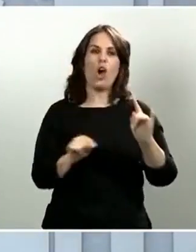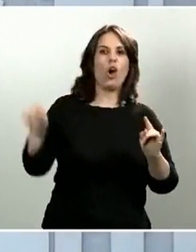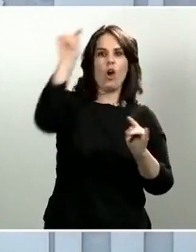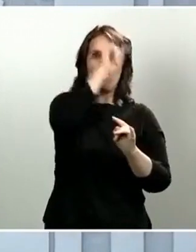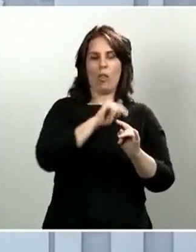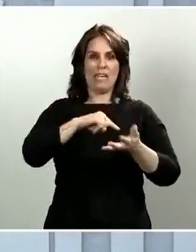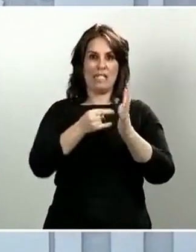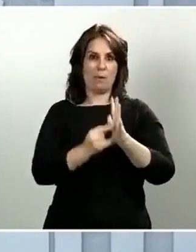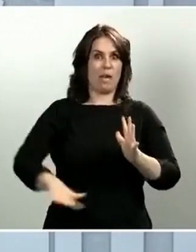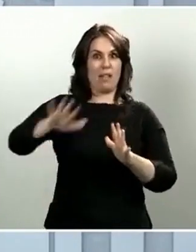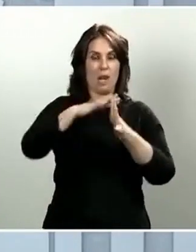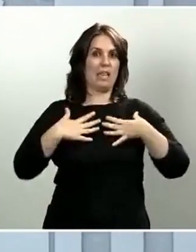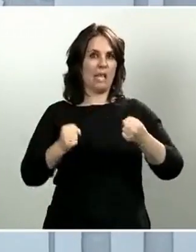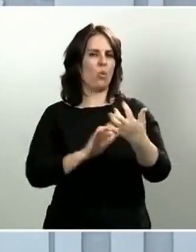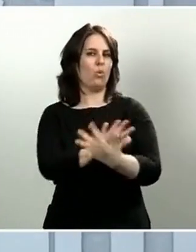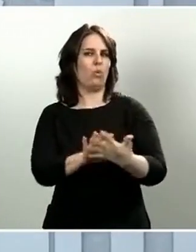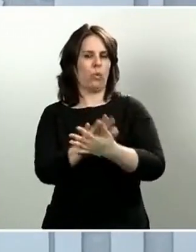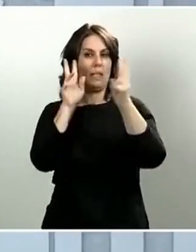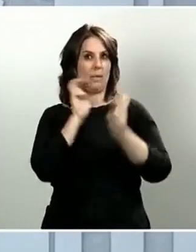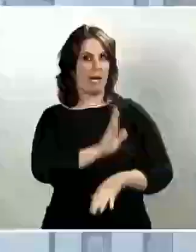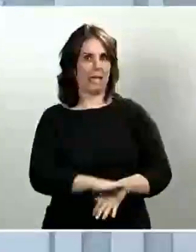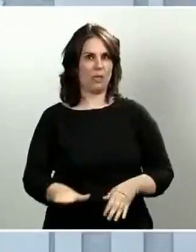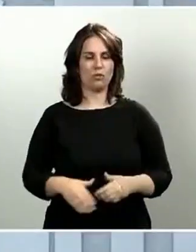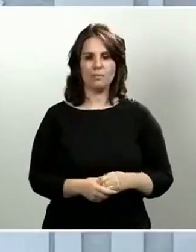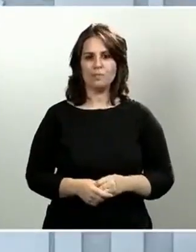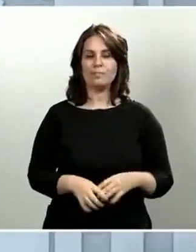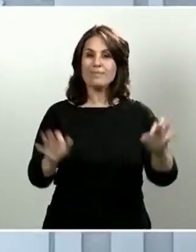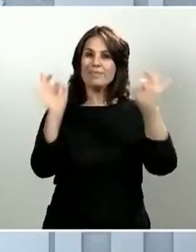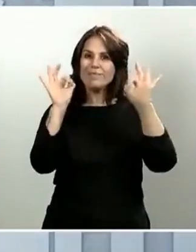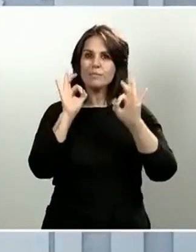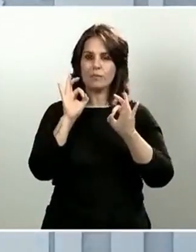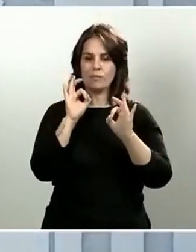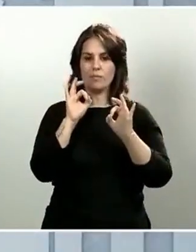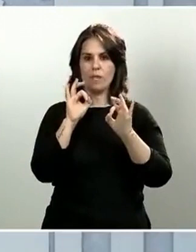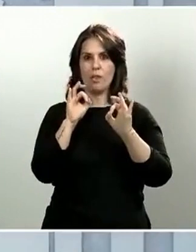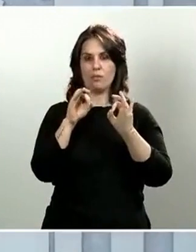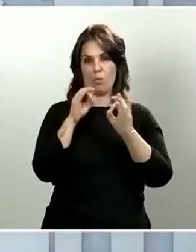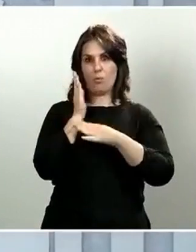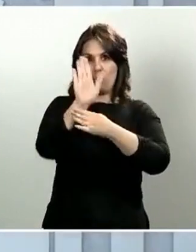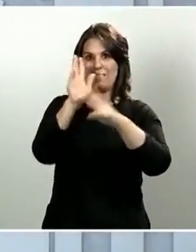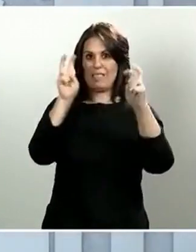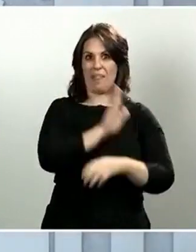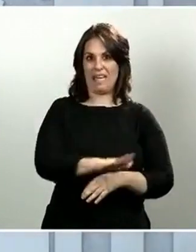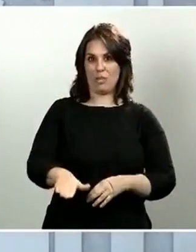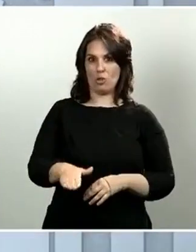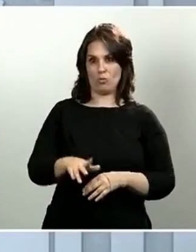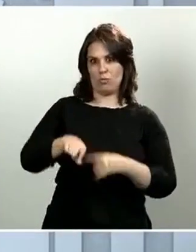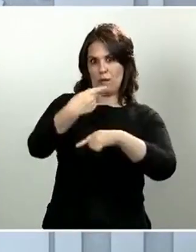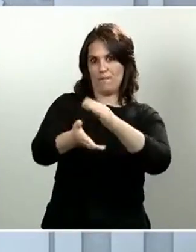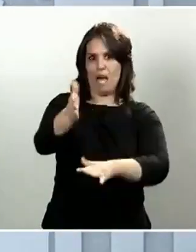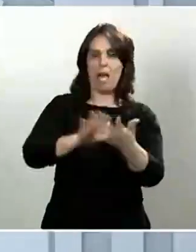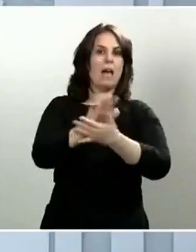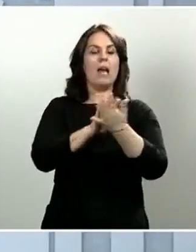Salud. En concreto, esta propuesta que vamos a trasladar al Congreso es que a partir del día 27 de abril los